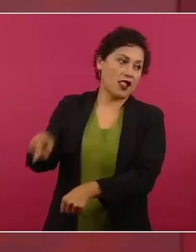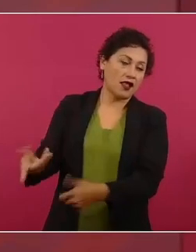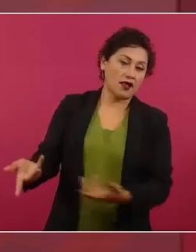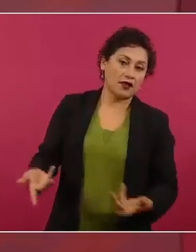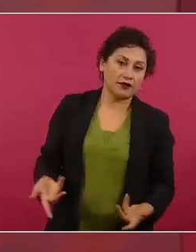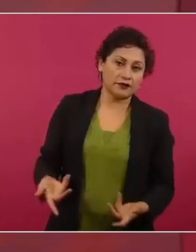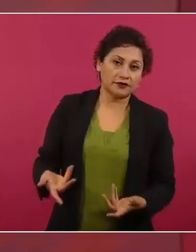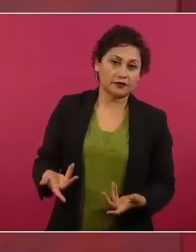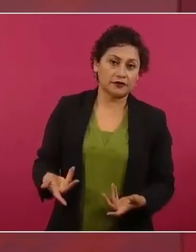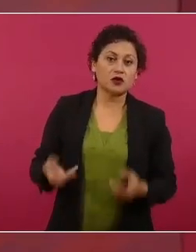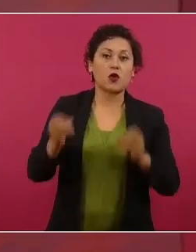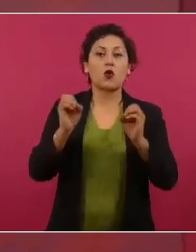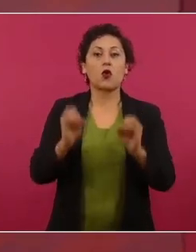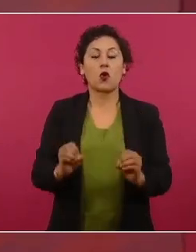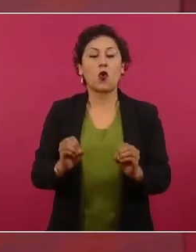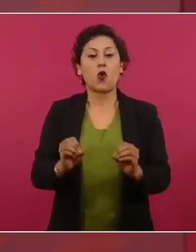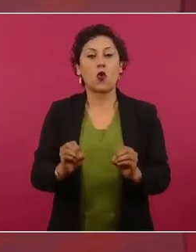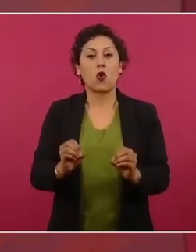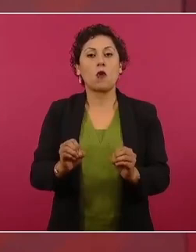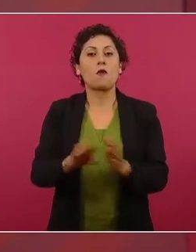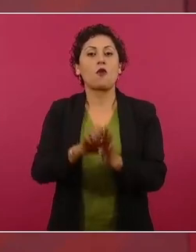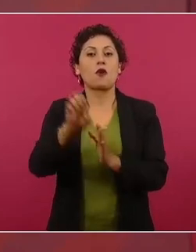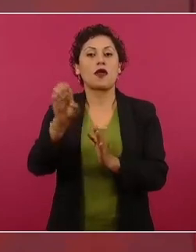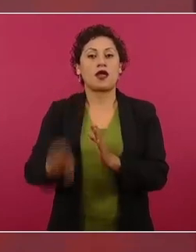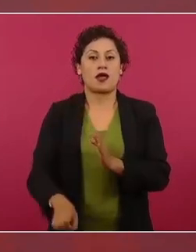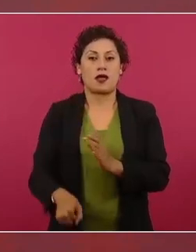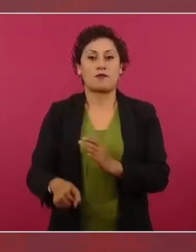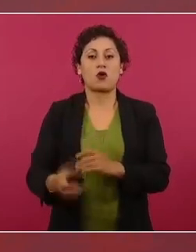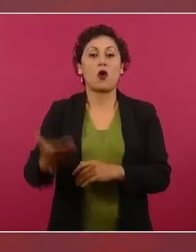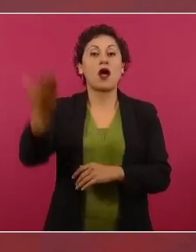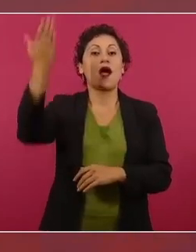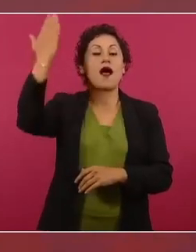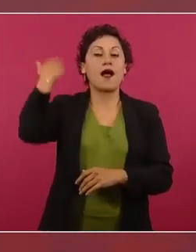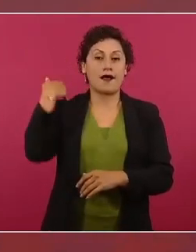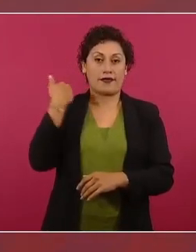si desde el Ejecutivo, como era antes,